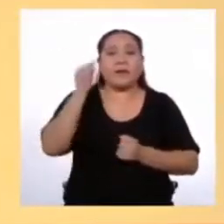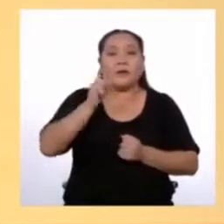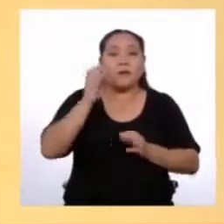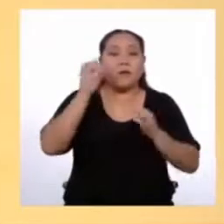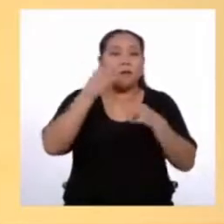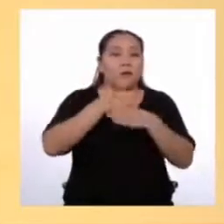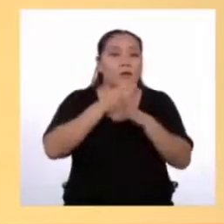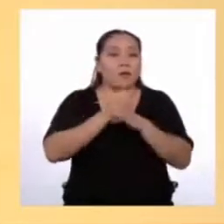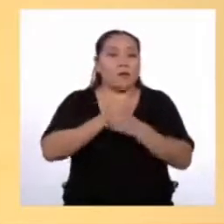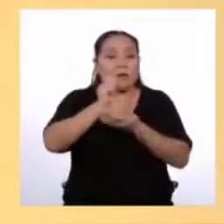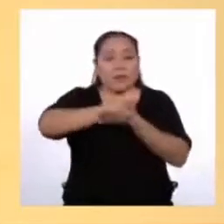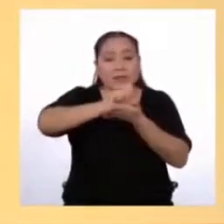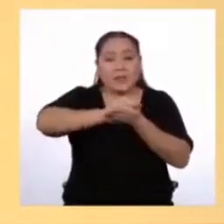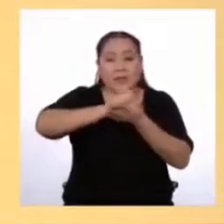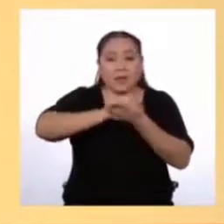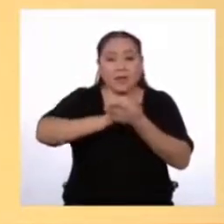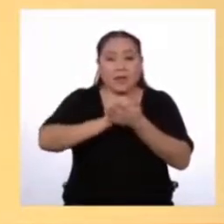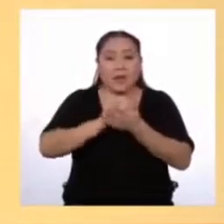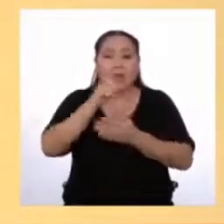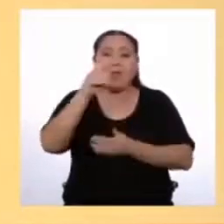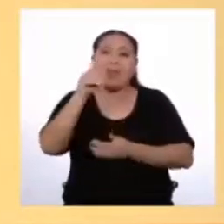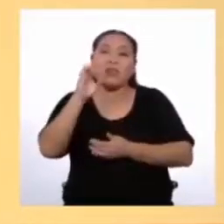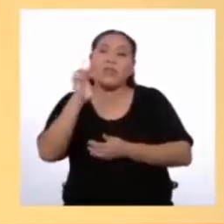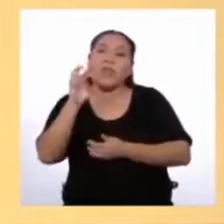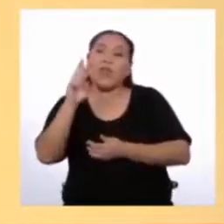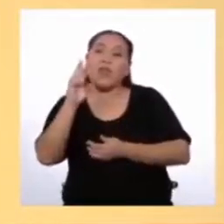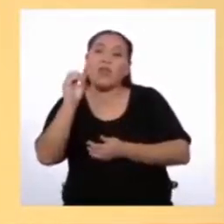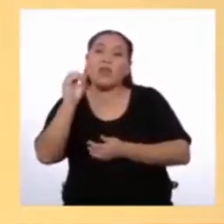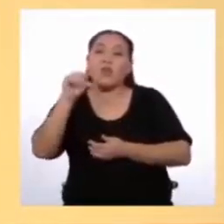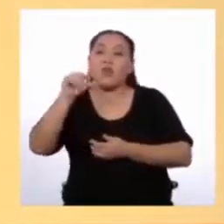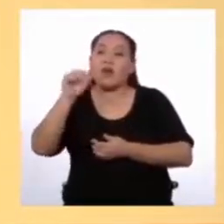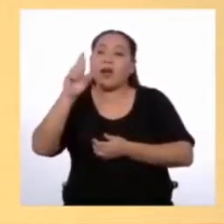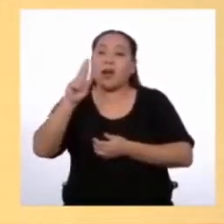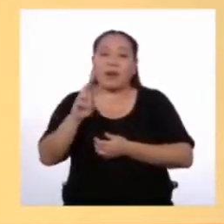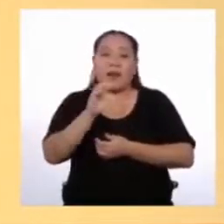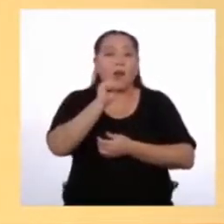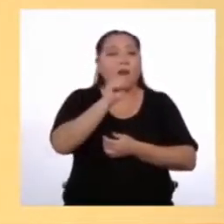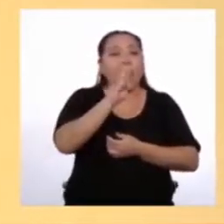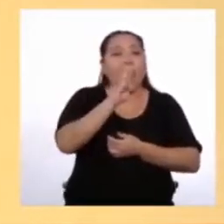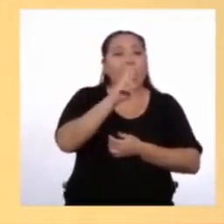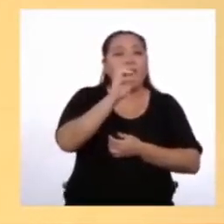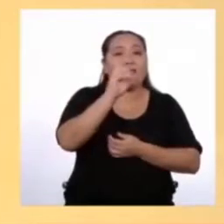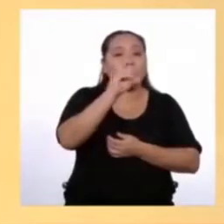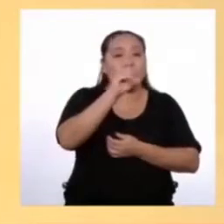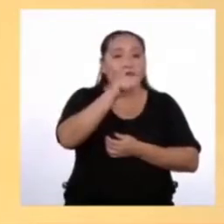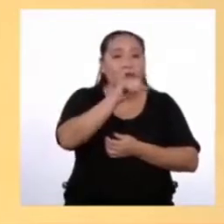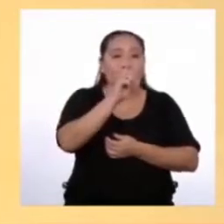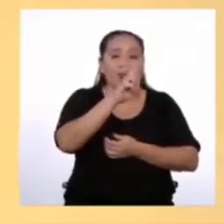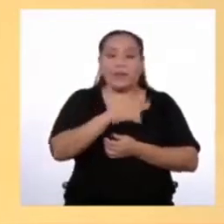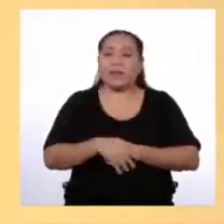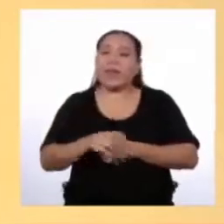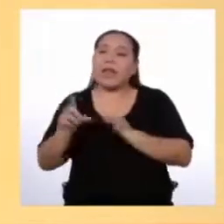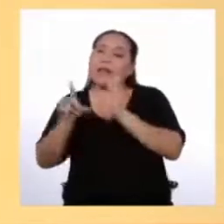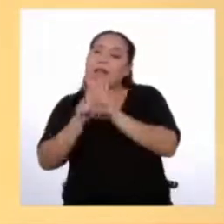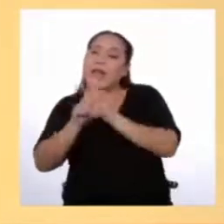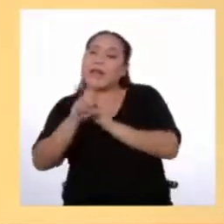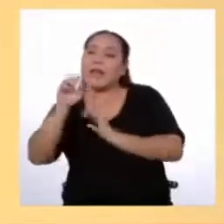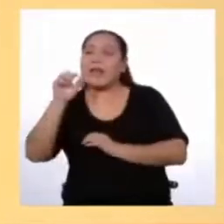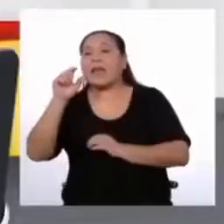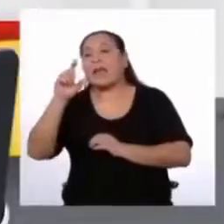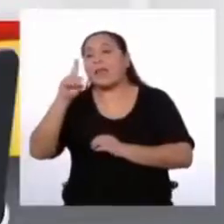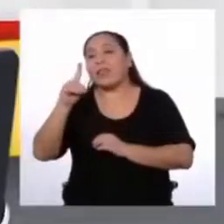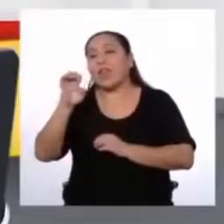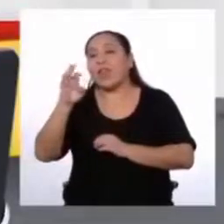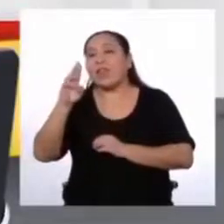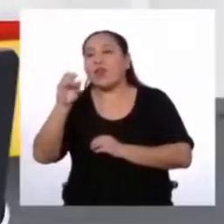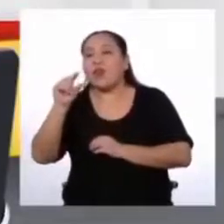título cuando se quiere derogar y abrogar una ley Y se escribe ley que deroga o abroga